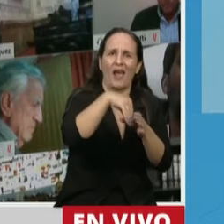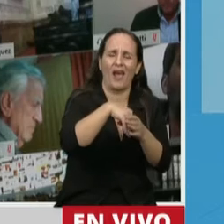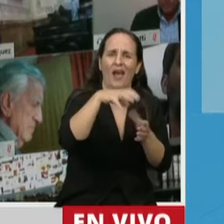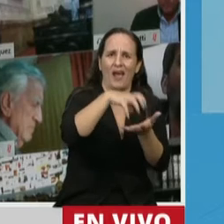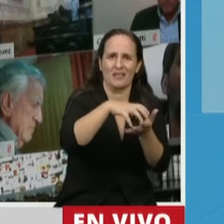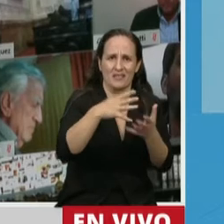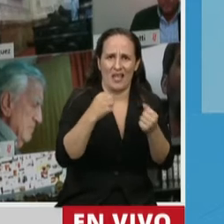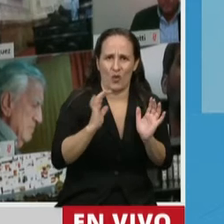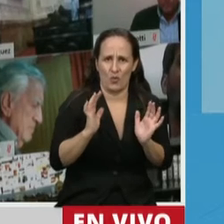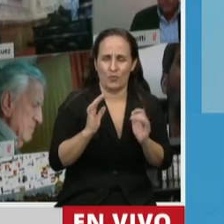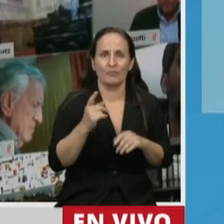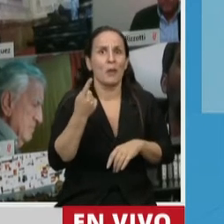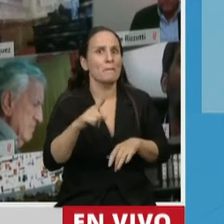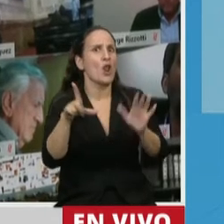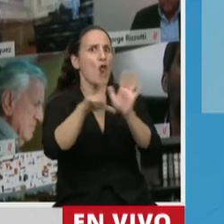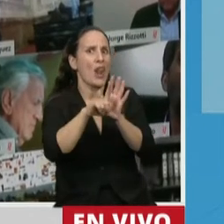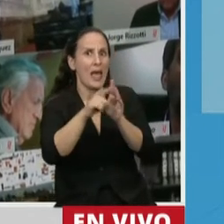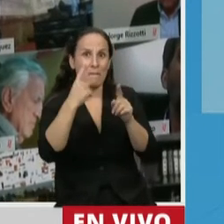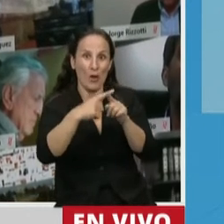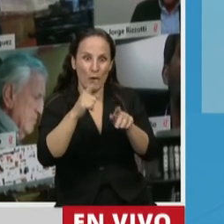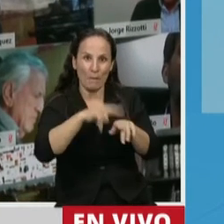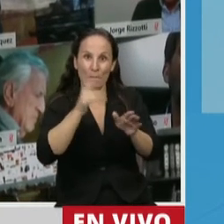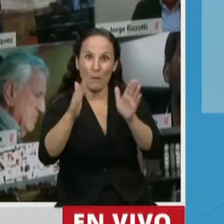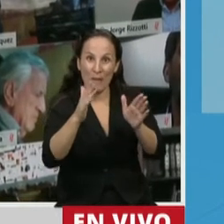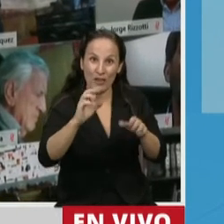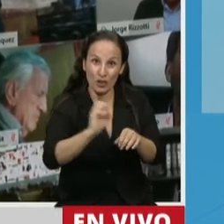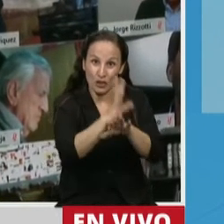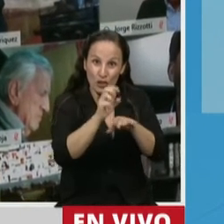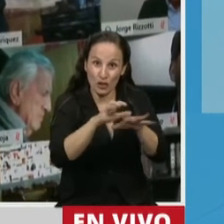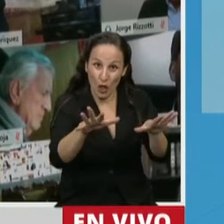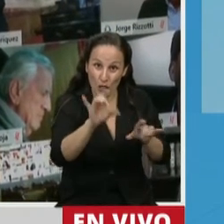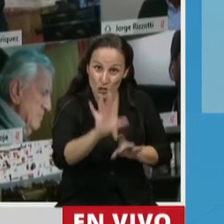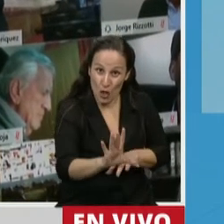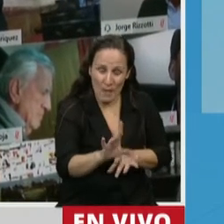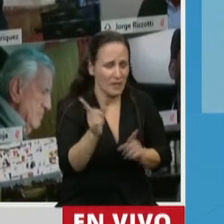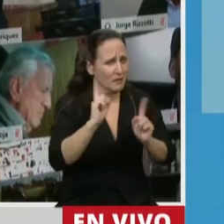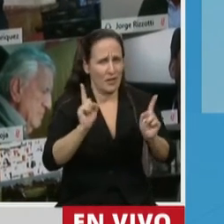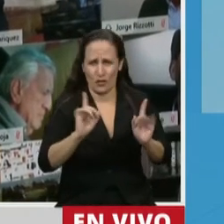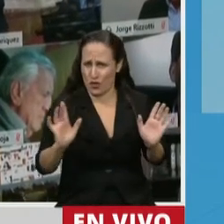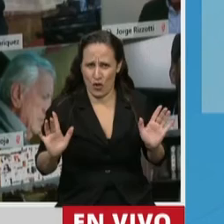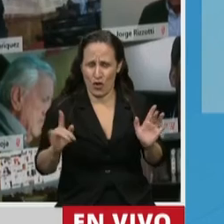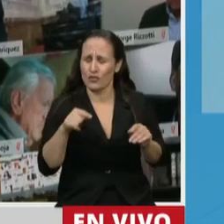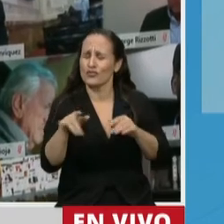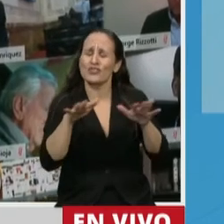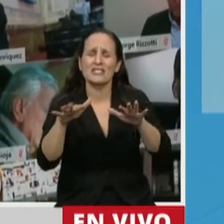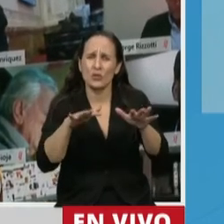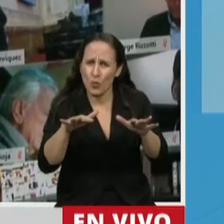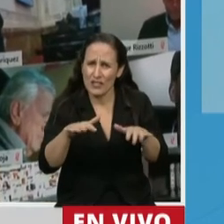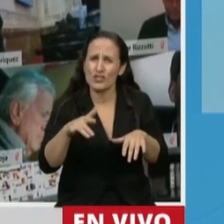Pero esta ley no es exclusivamente para la pandemia y ahí está la fortaleza. Si Dios quiere, un día esta situación